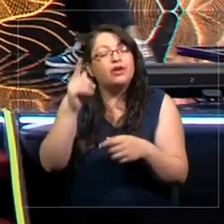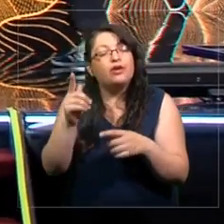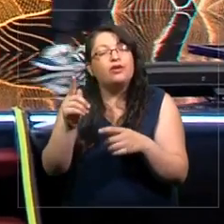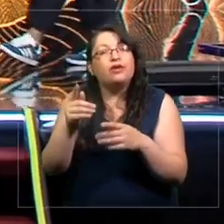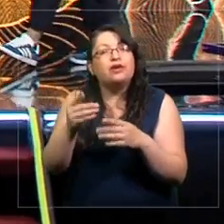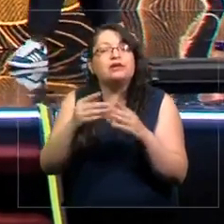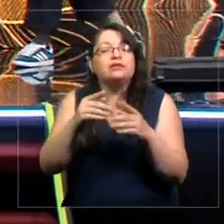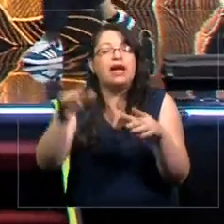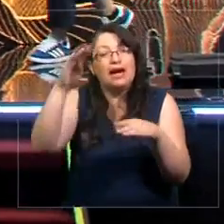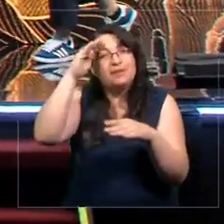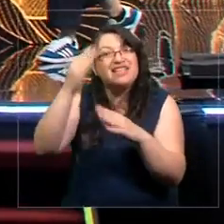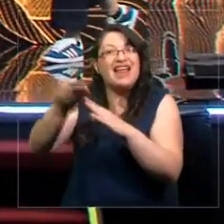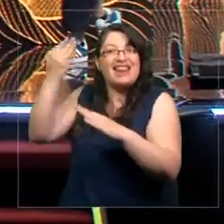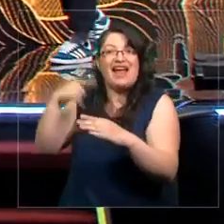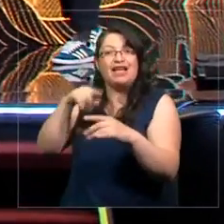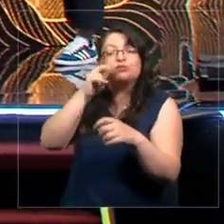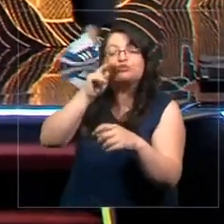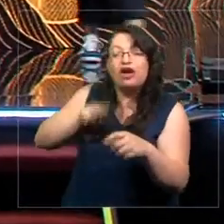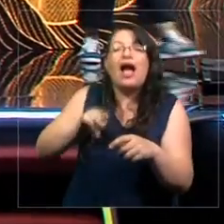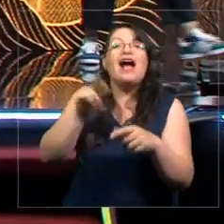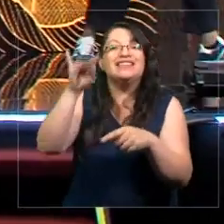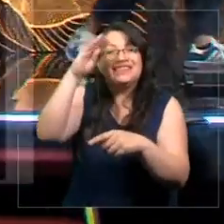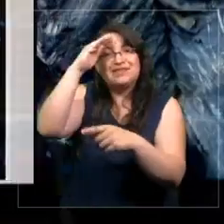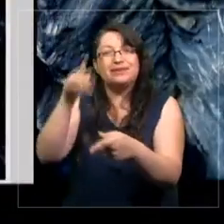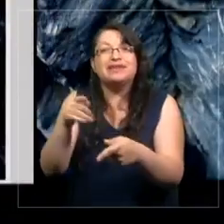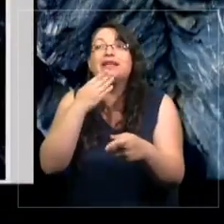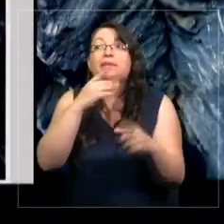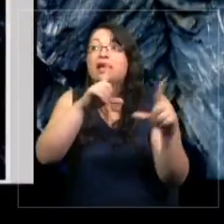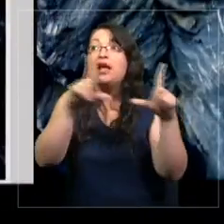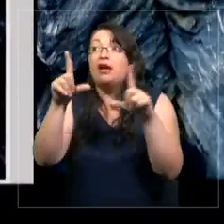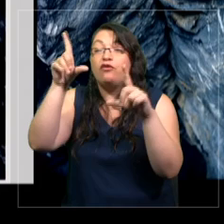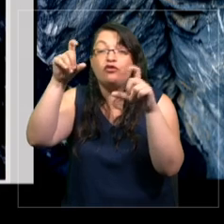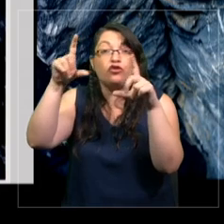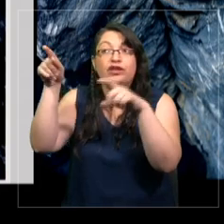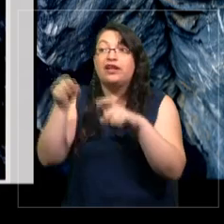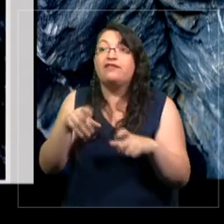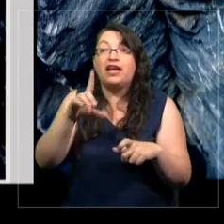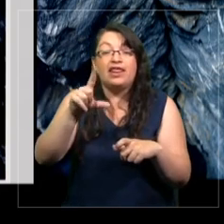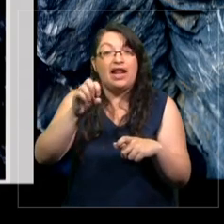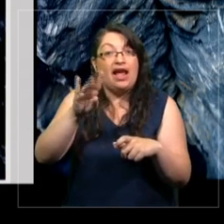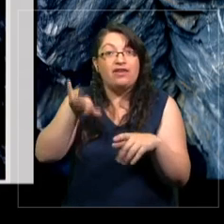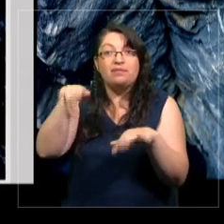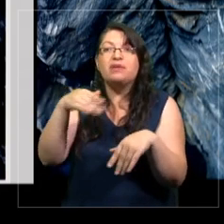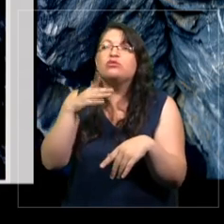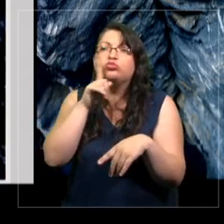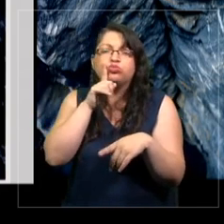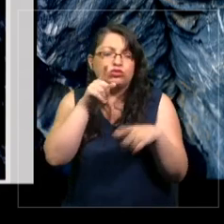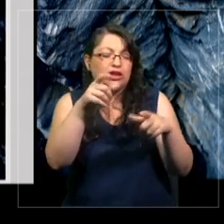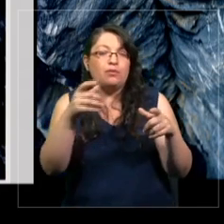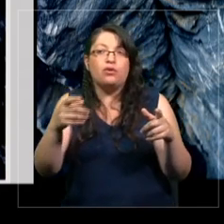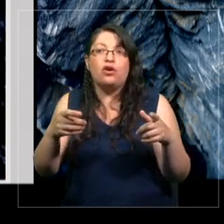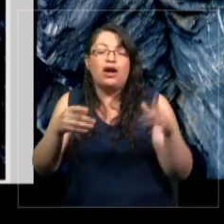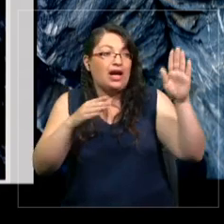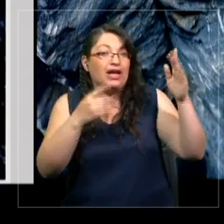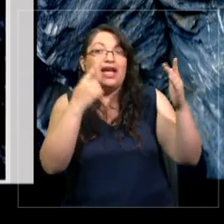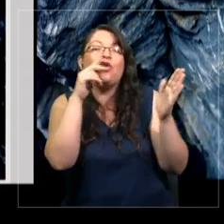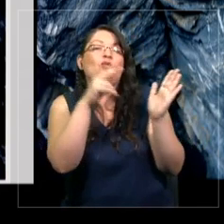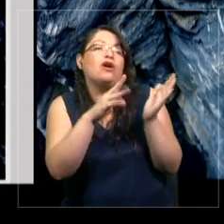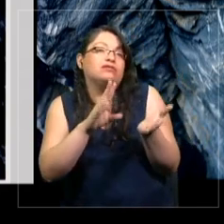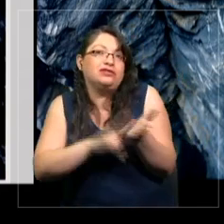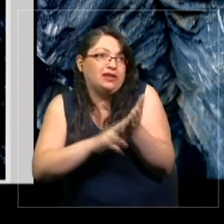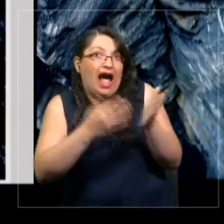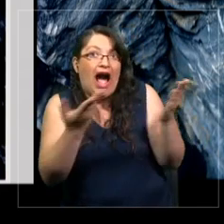Y acá, por ejemplo, tenemos las fotografías que también pertenecen a Labra y acá la tenemos en vivo, si podemos